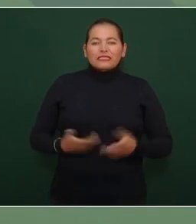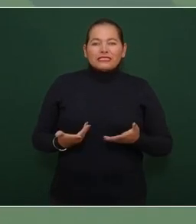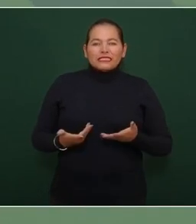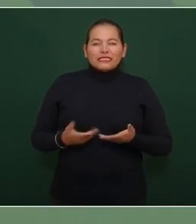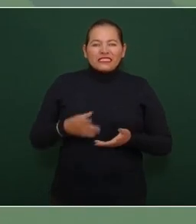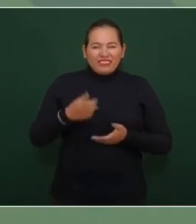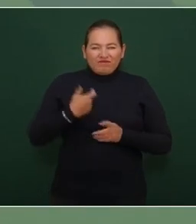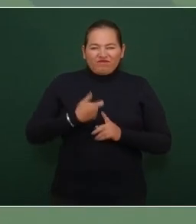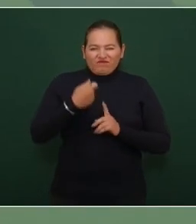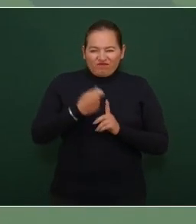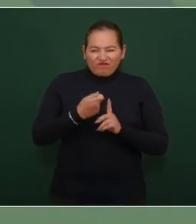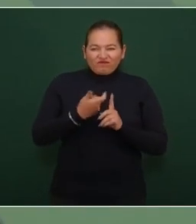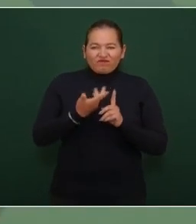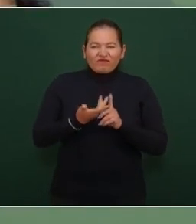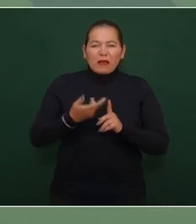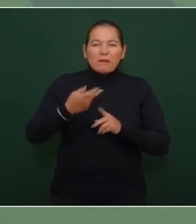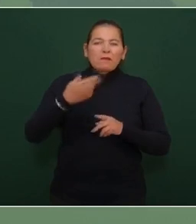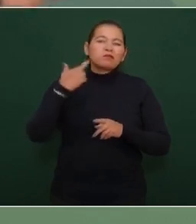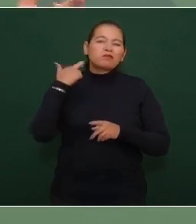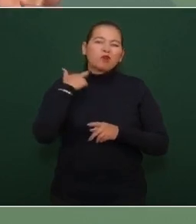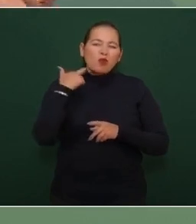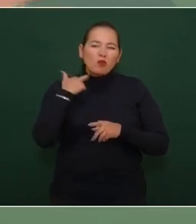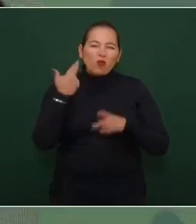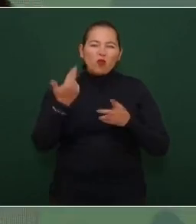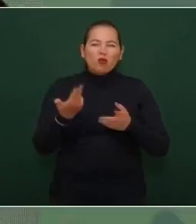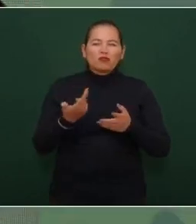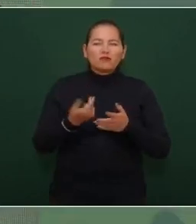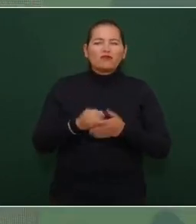robots con publicistas